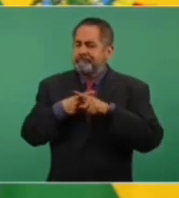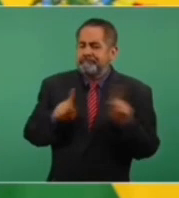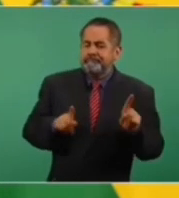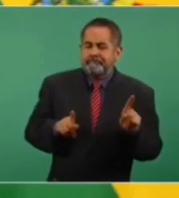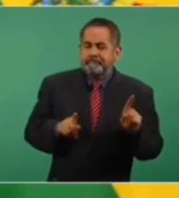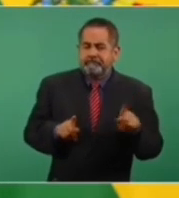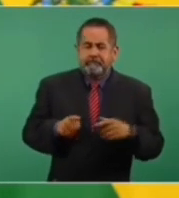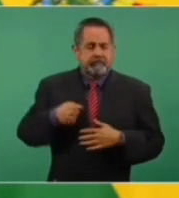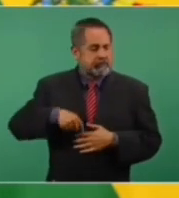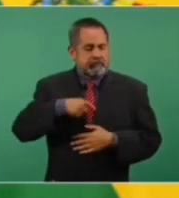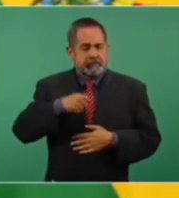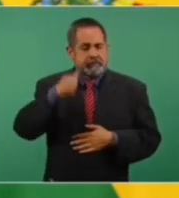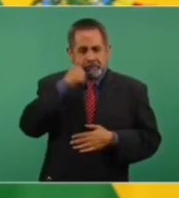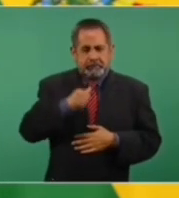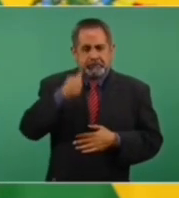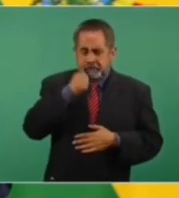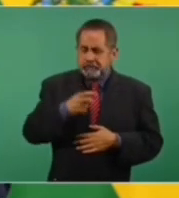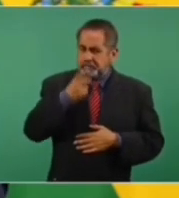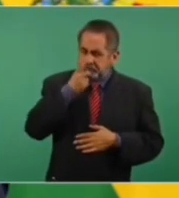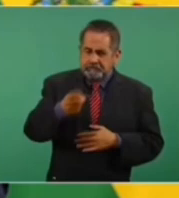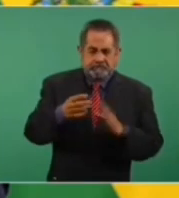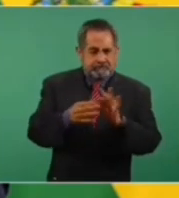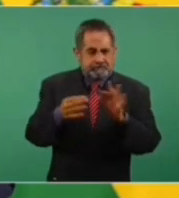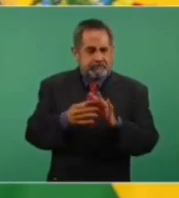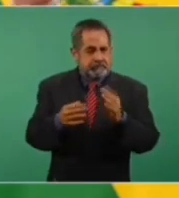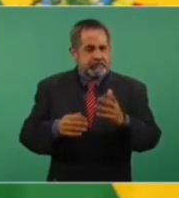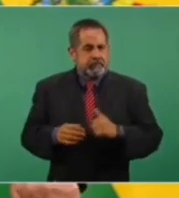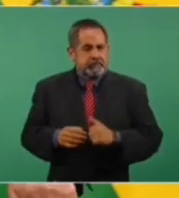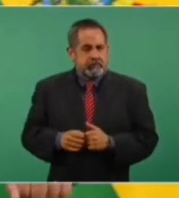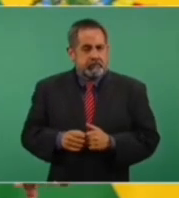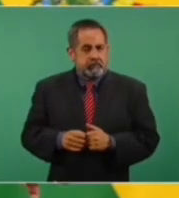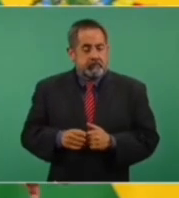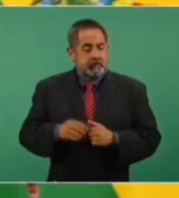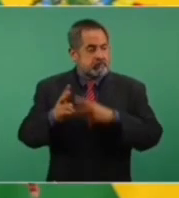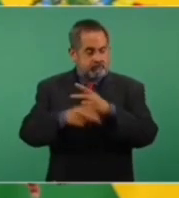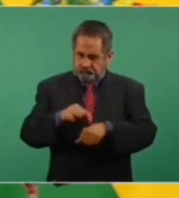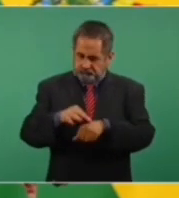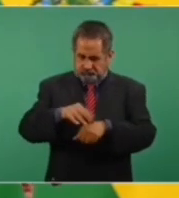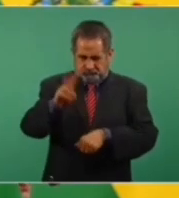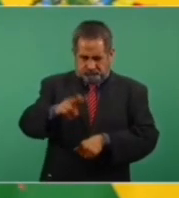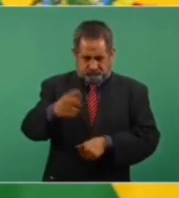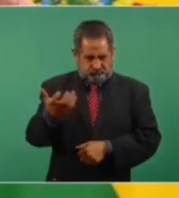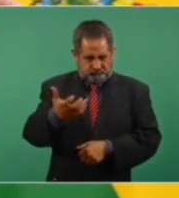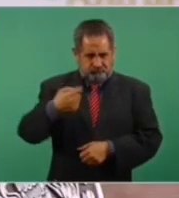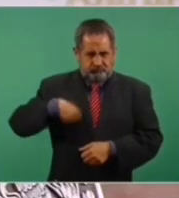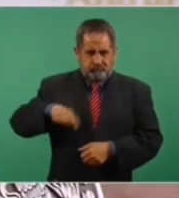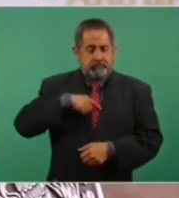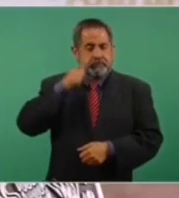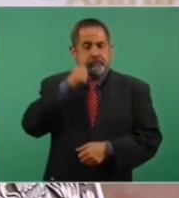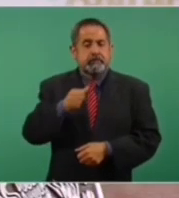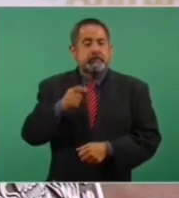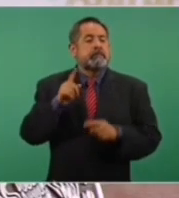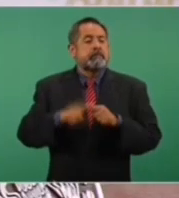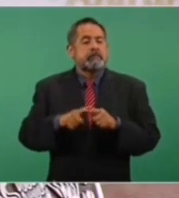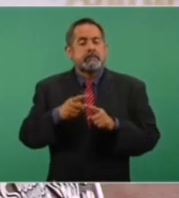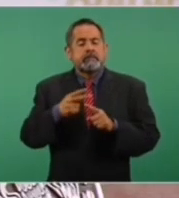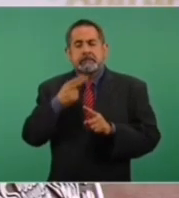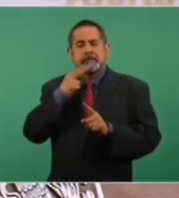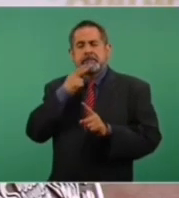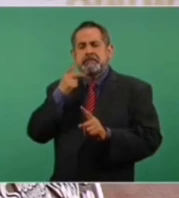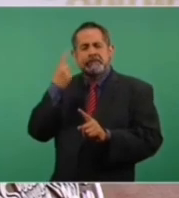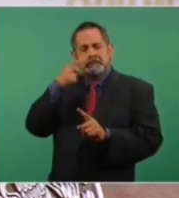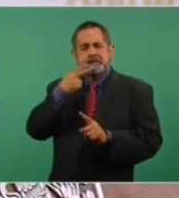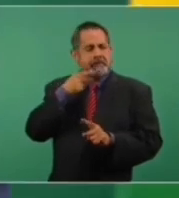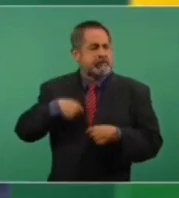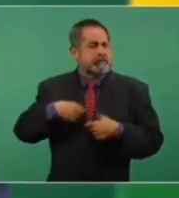Nosotros siempre hemos dicho y lo llevamos a la práctica de que el poder sólo tiene sentido